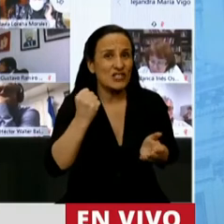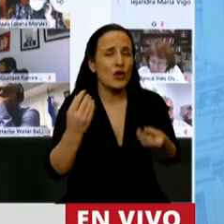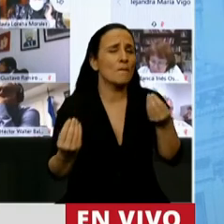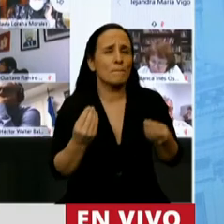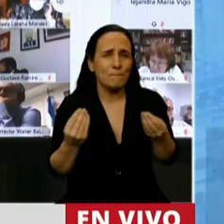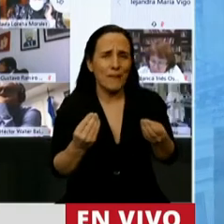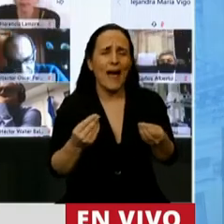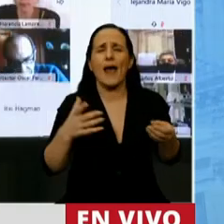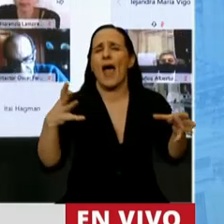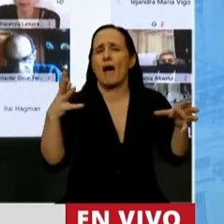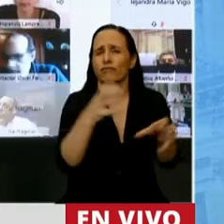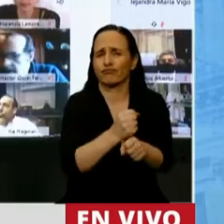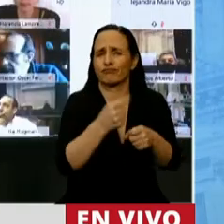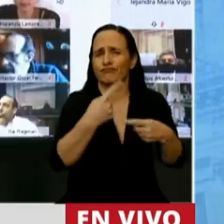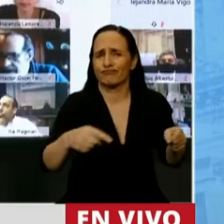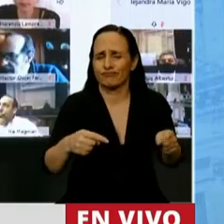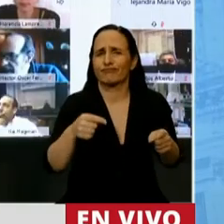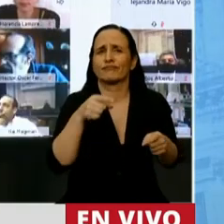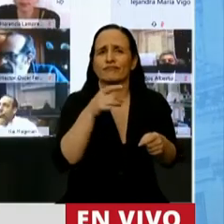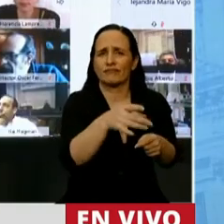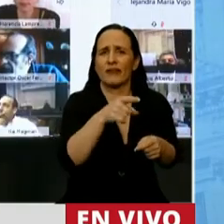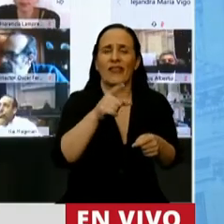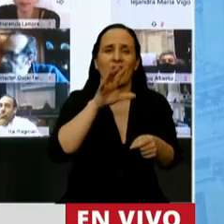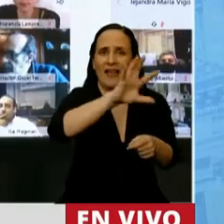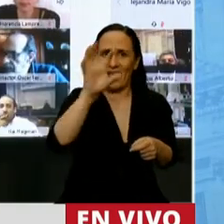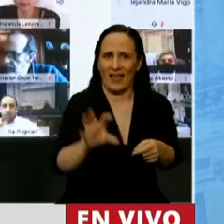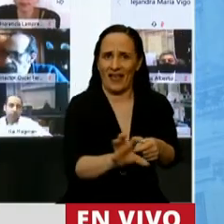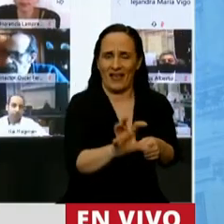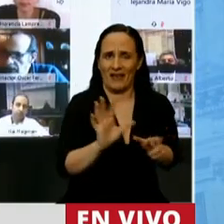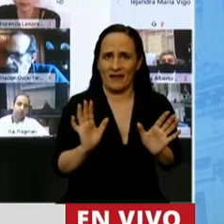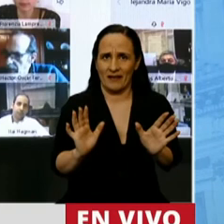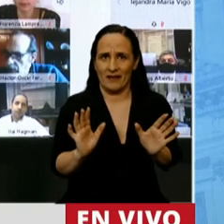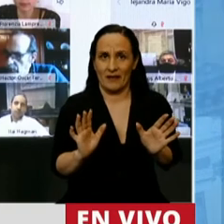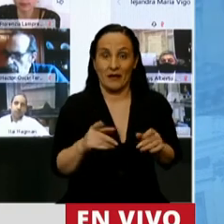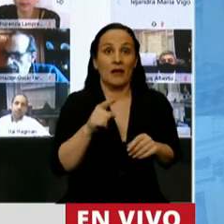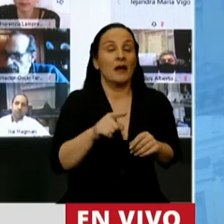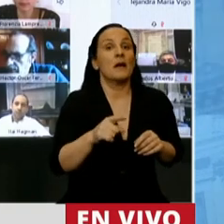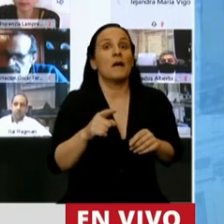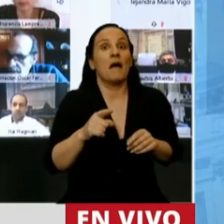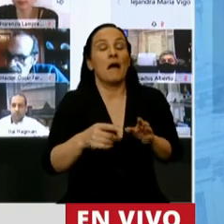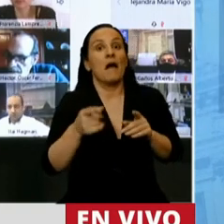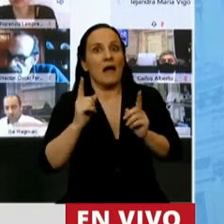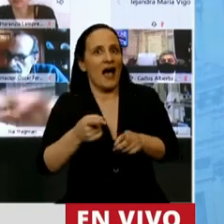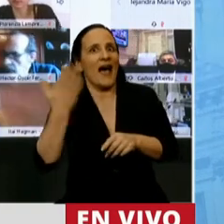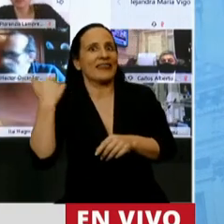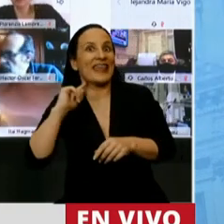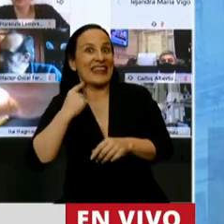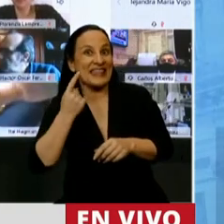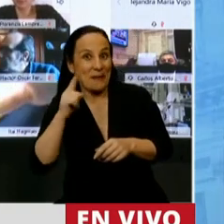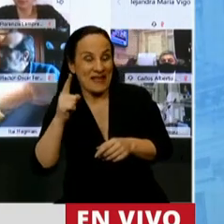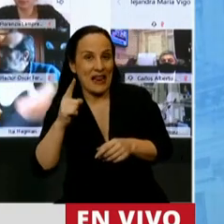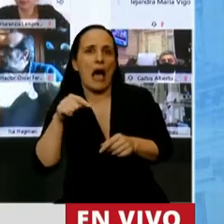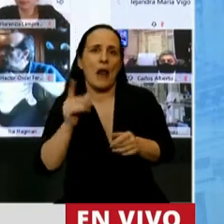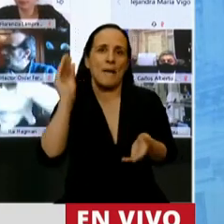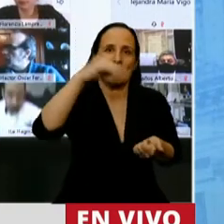transporte público de pasajeros del interior de la Argentina, más que los 13 mil millones que había y tal